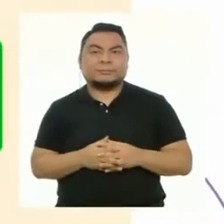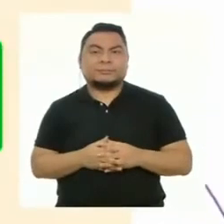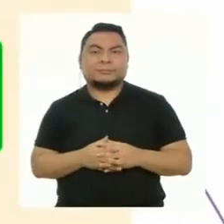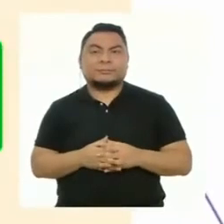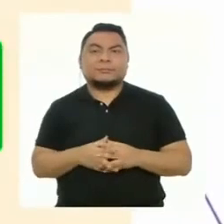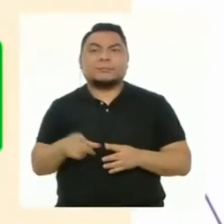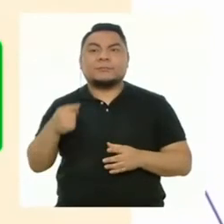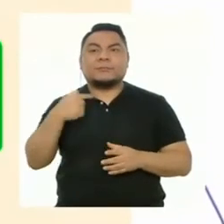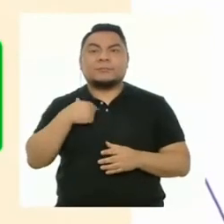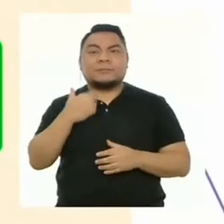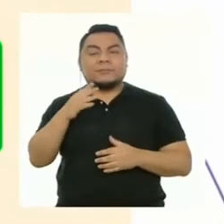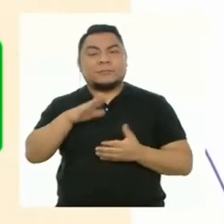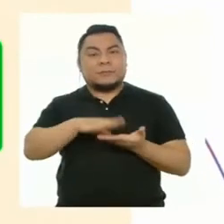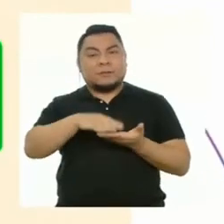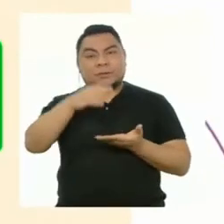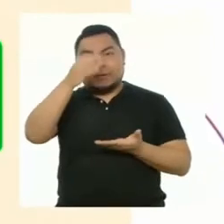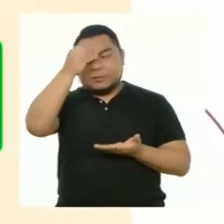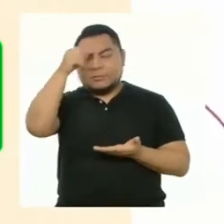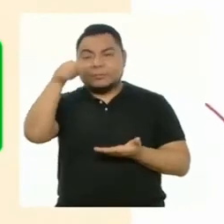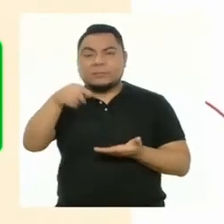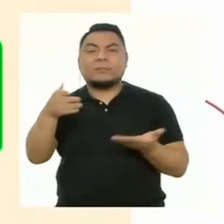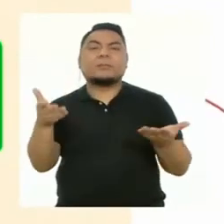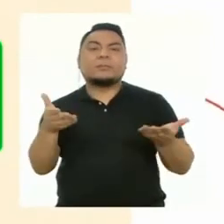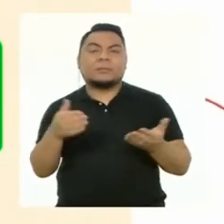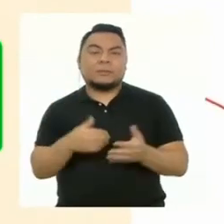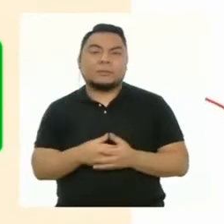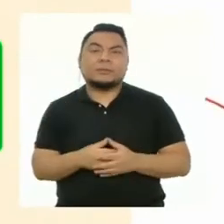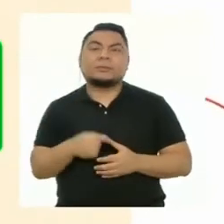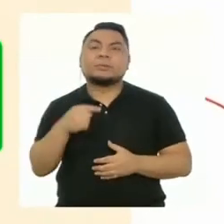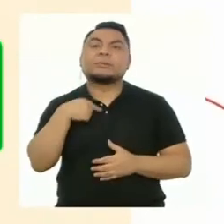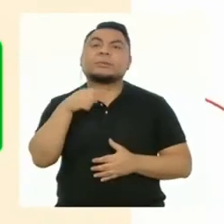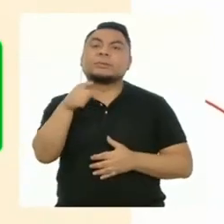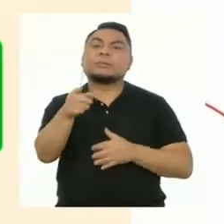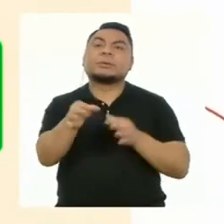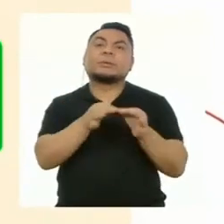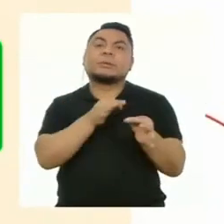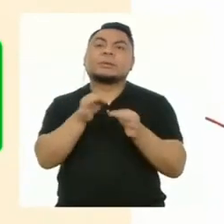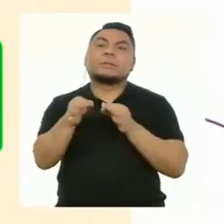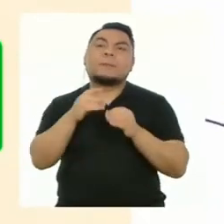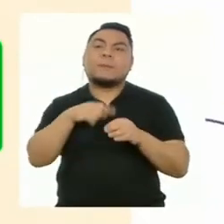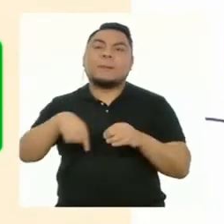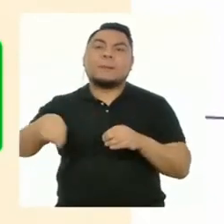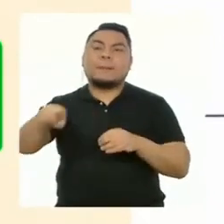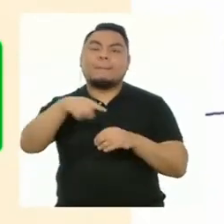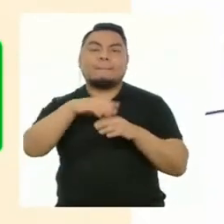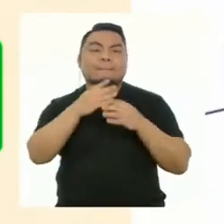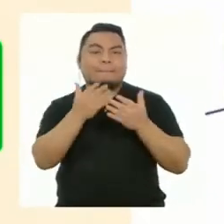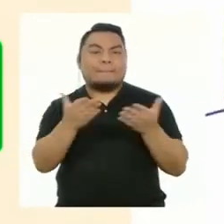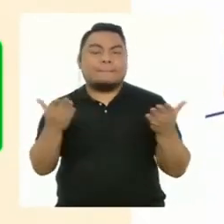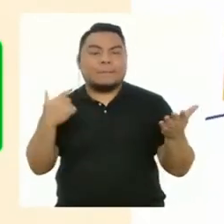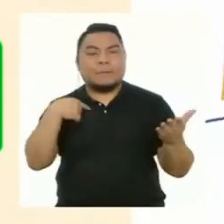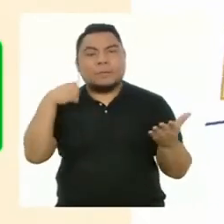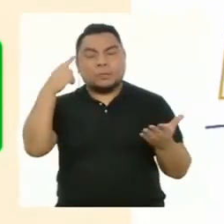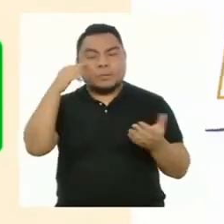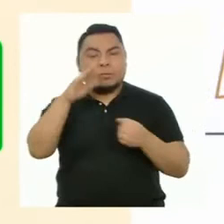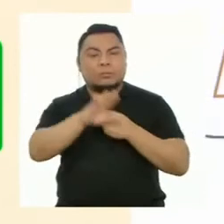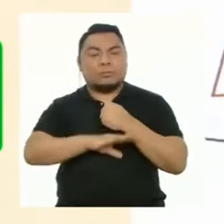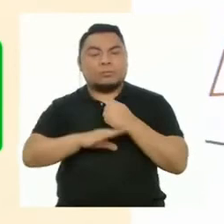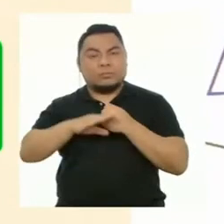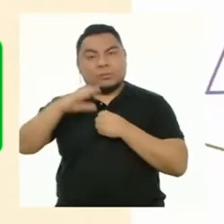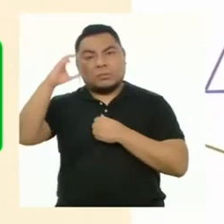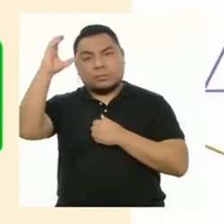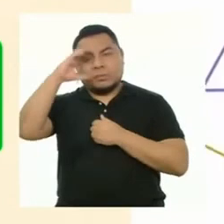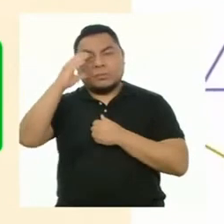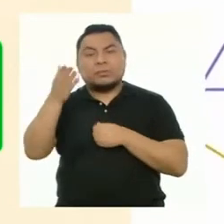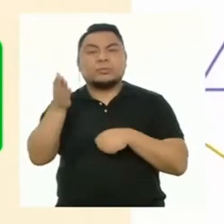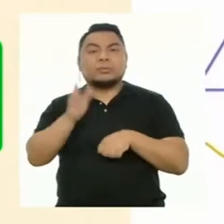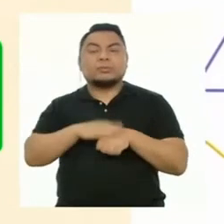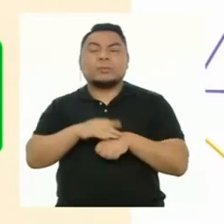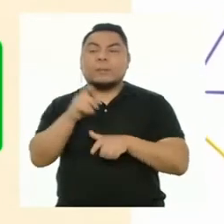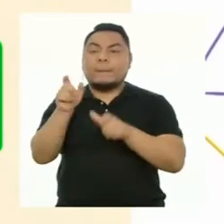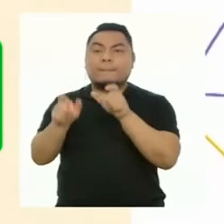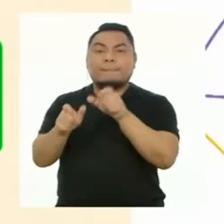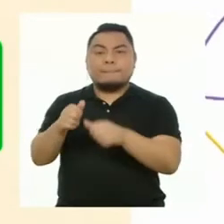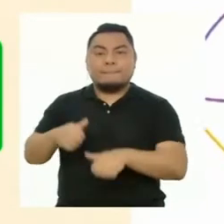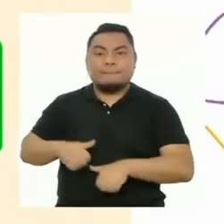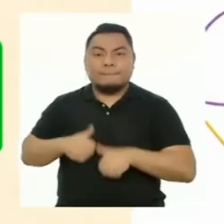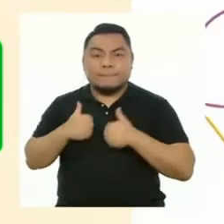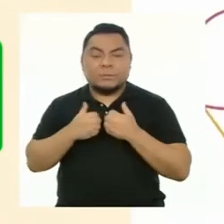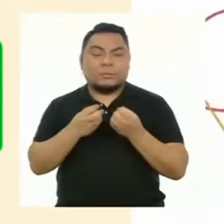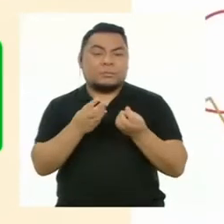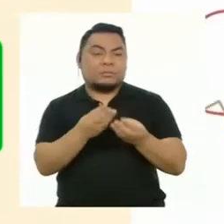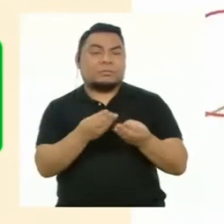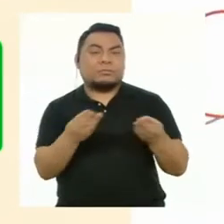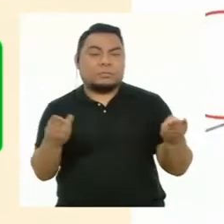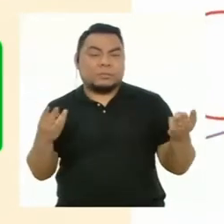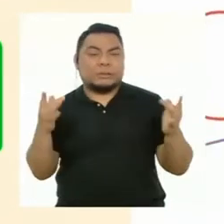La competencia de aprendizaje fue Explique el mundo físico basándose en conocimientos sobre los seres vivos,